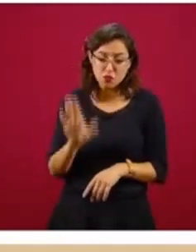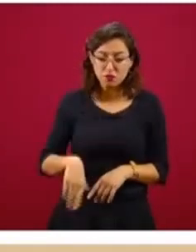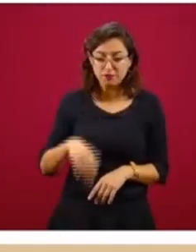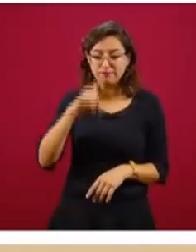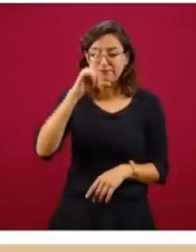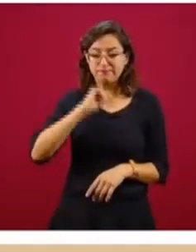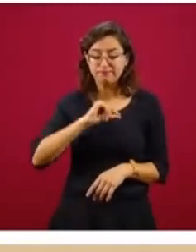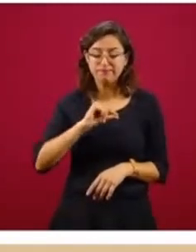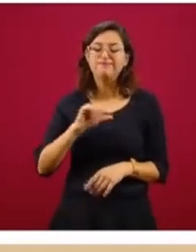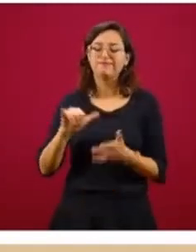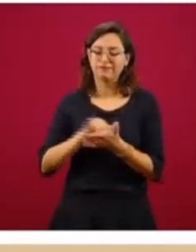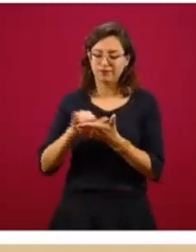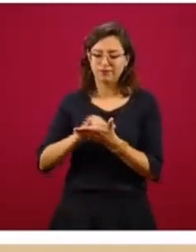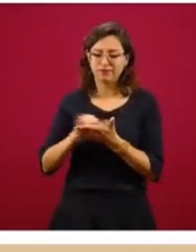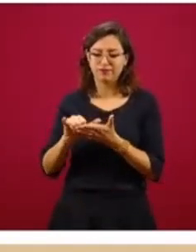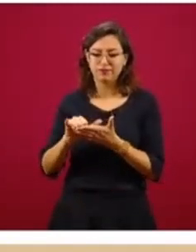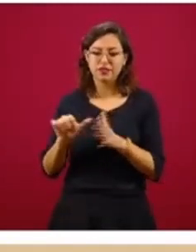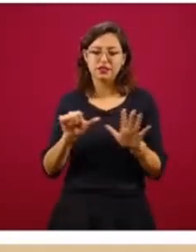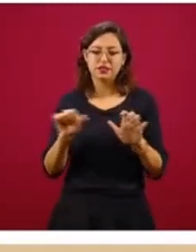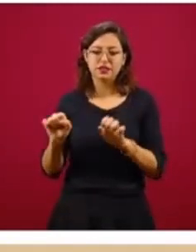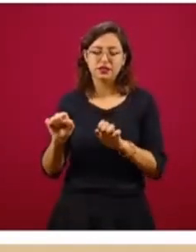primordialmente en Nueva York, 676.